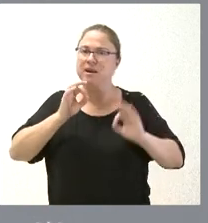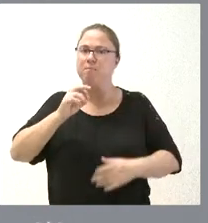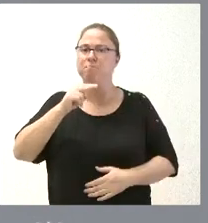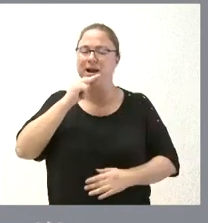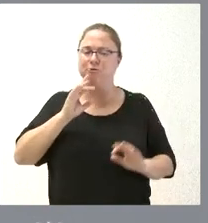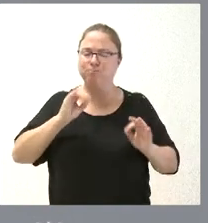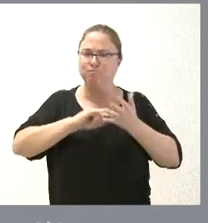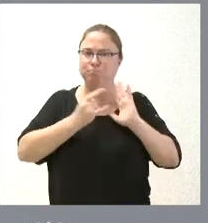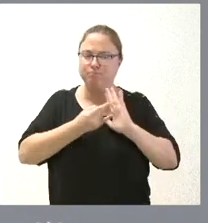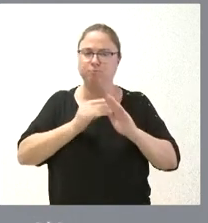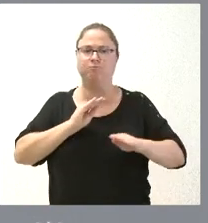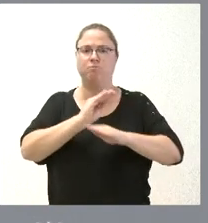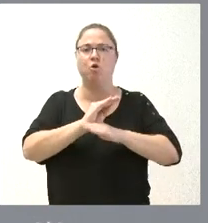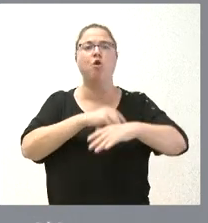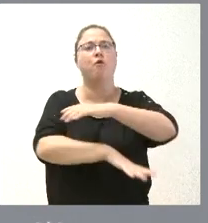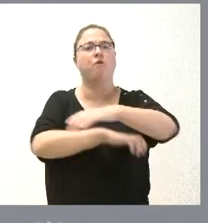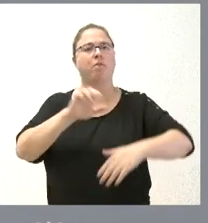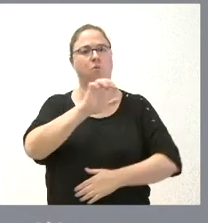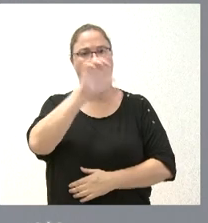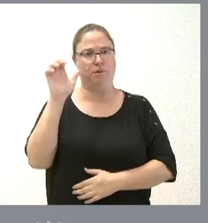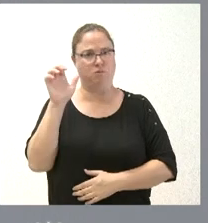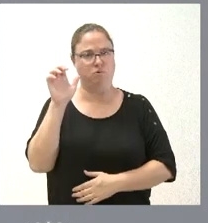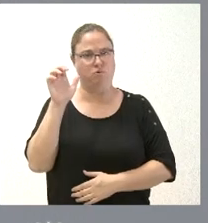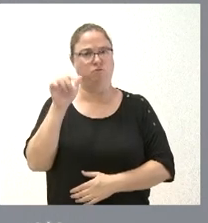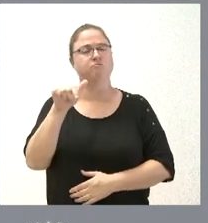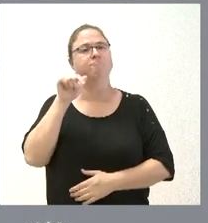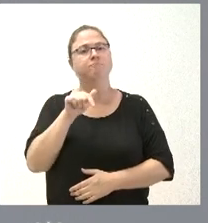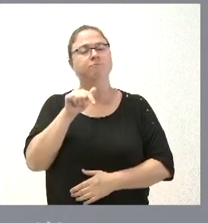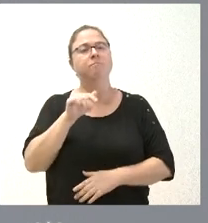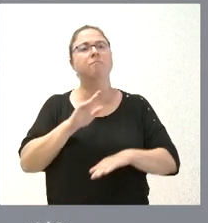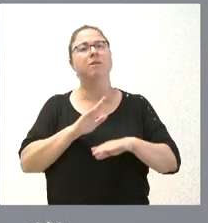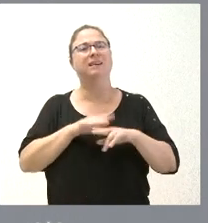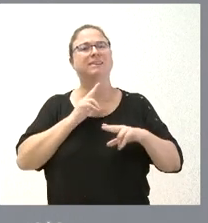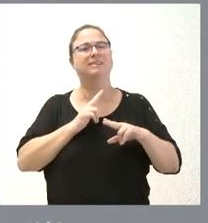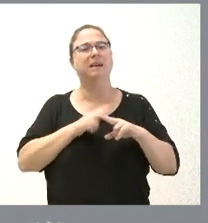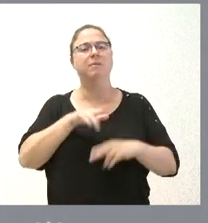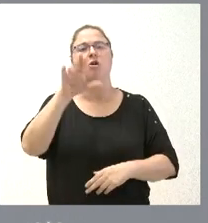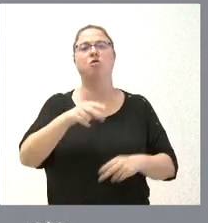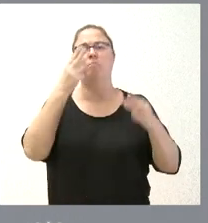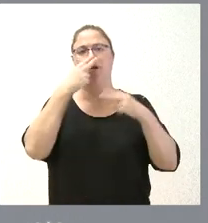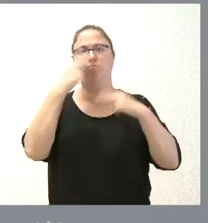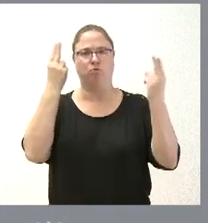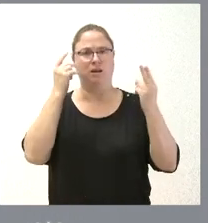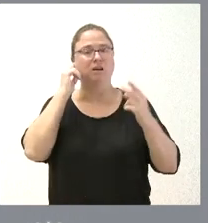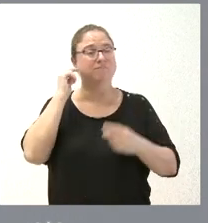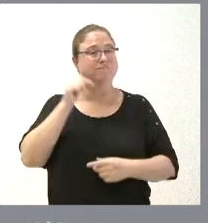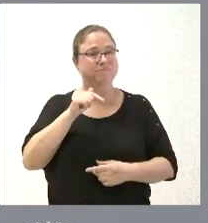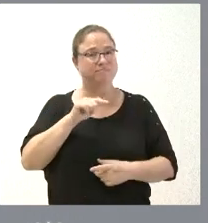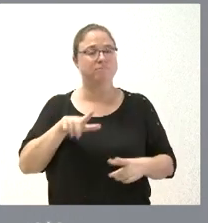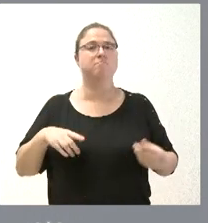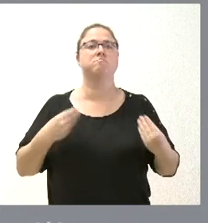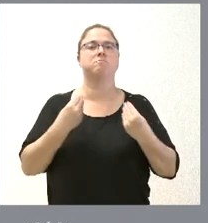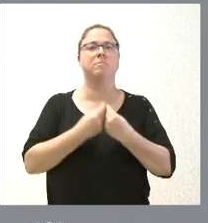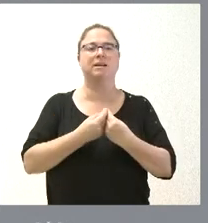financiados con fondos europeos que se encuadran dentro de la denominada compra pública de innovación. Por tanto, yo he aparejado tanto